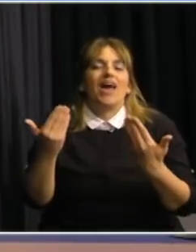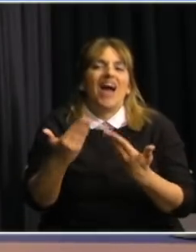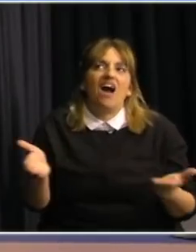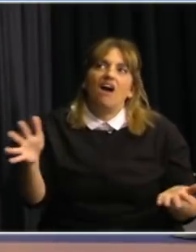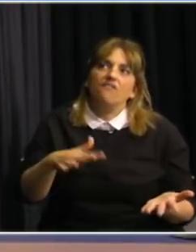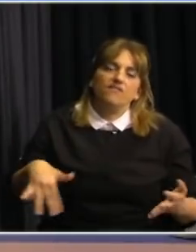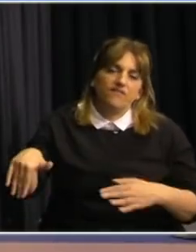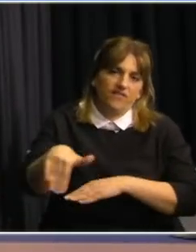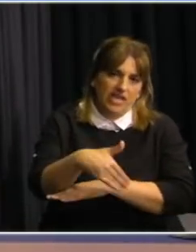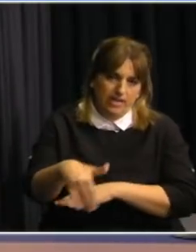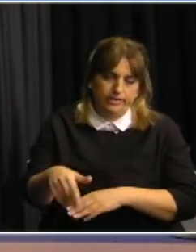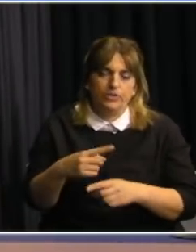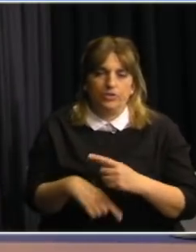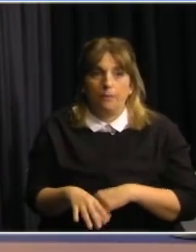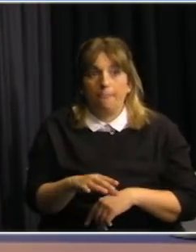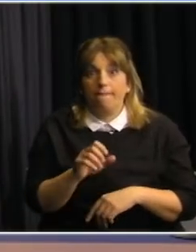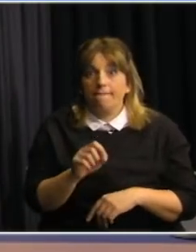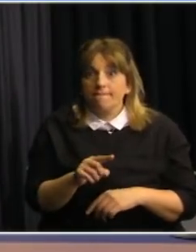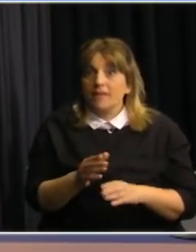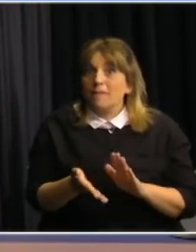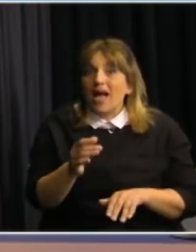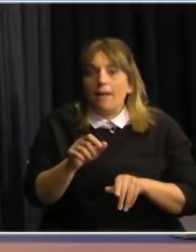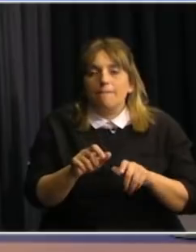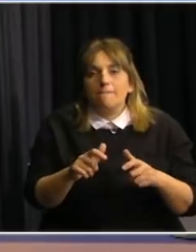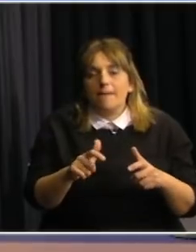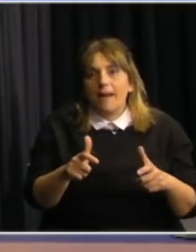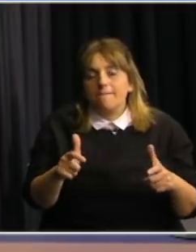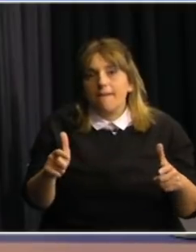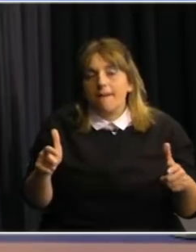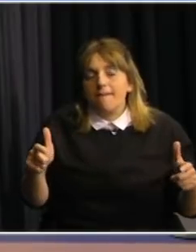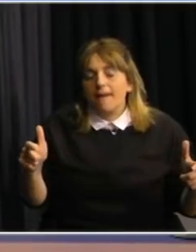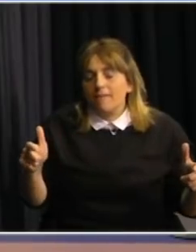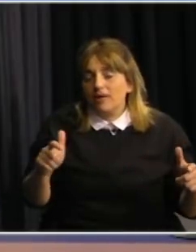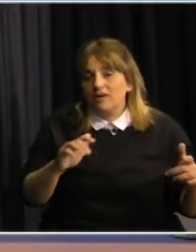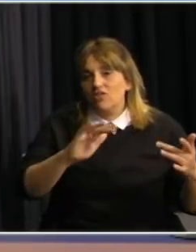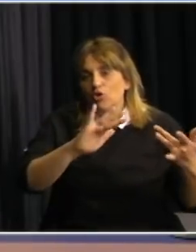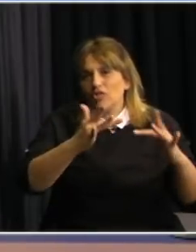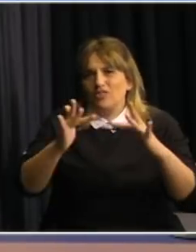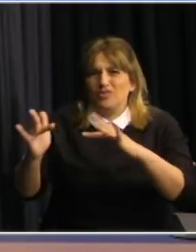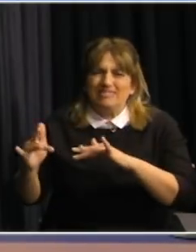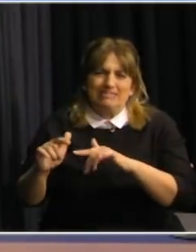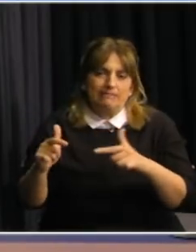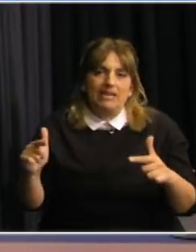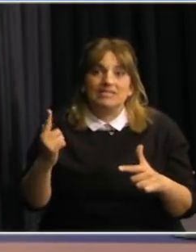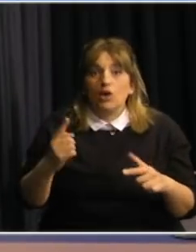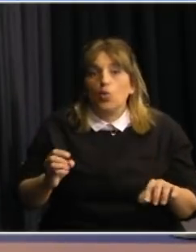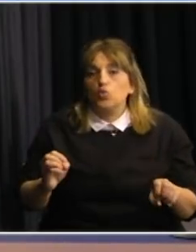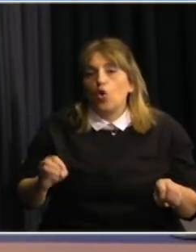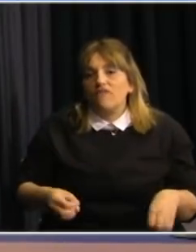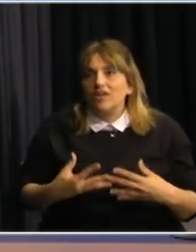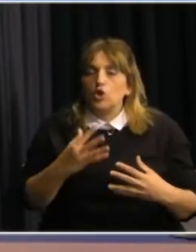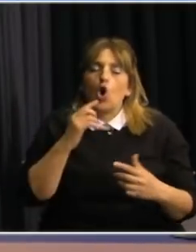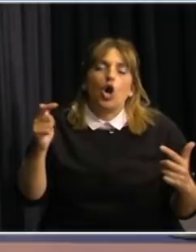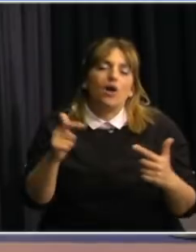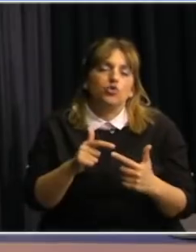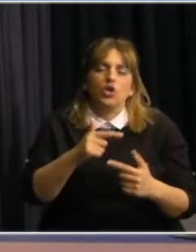cuanto más crece el número los contactos aumentan y si hay una infección en reuniones